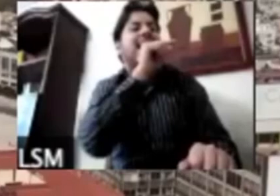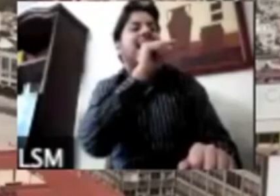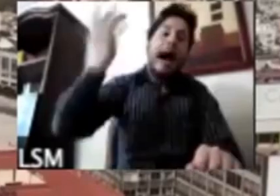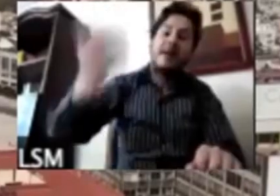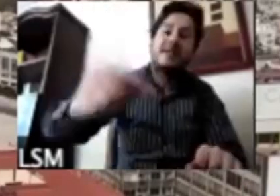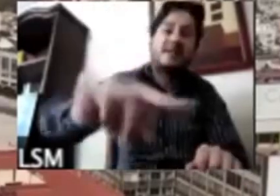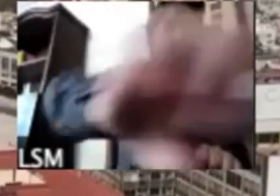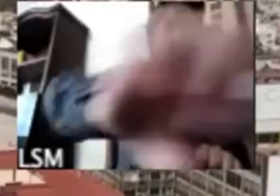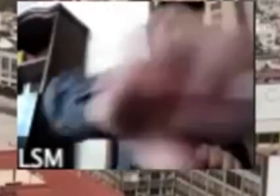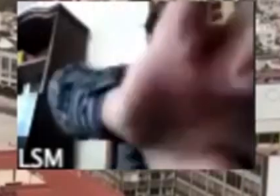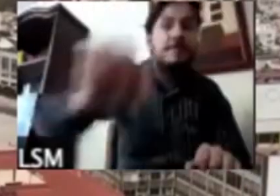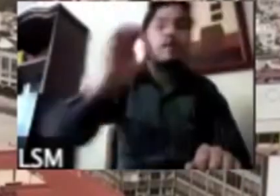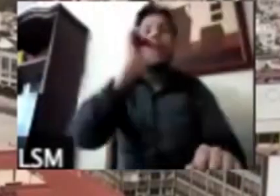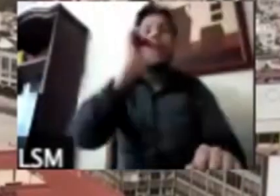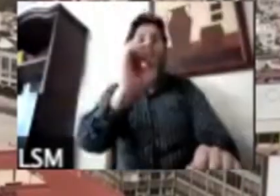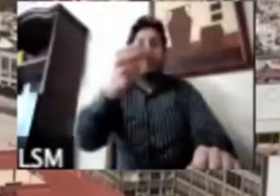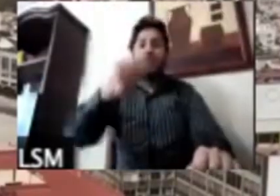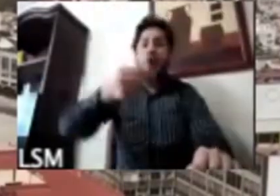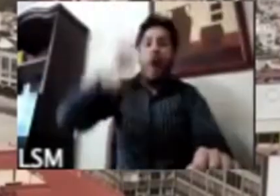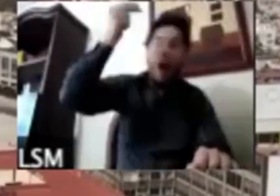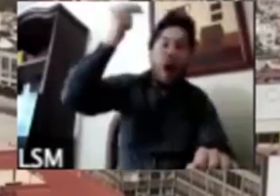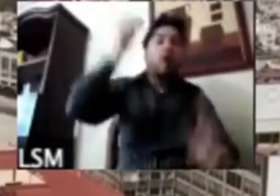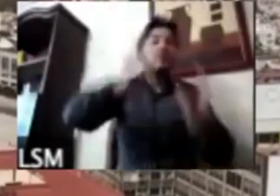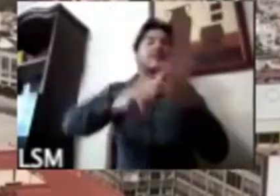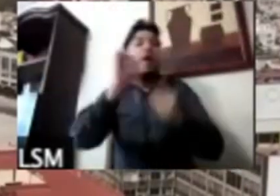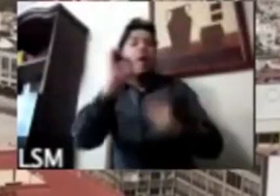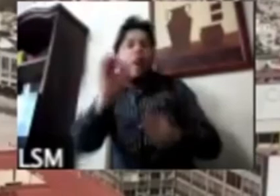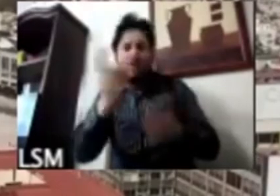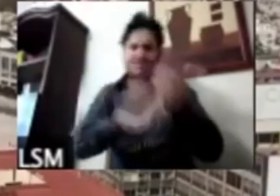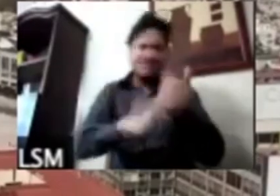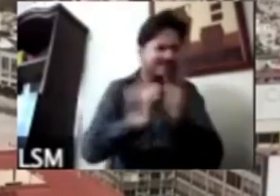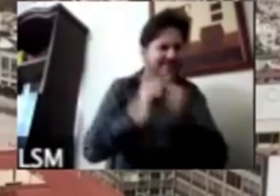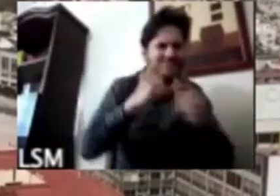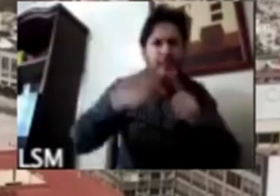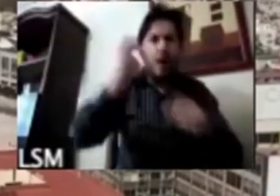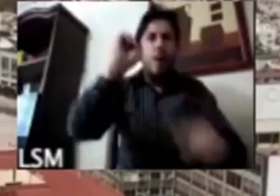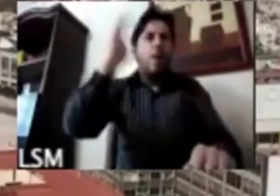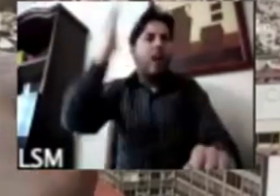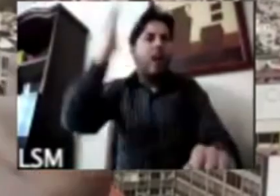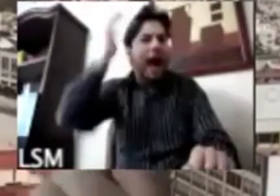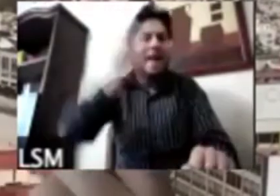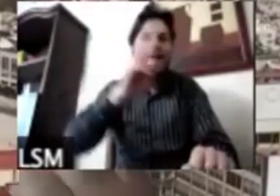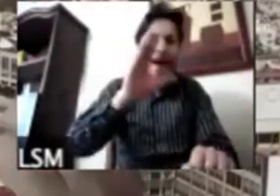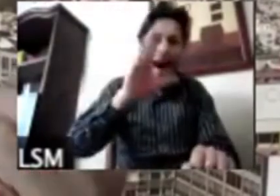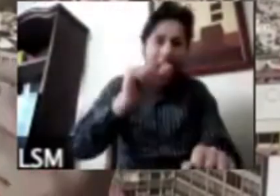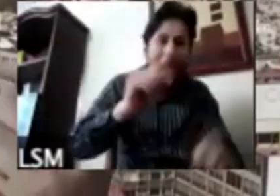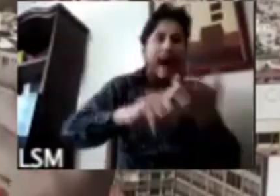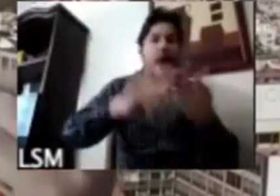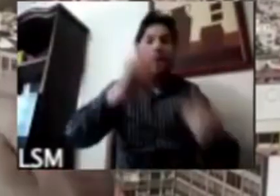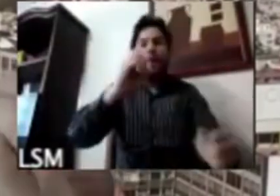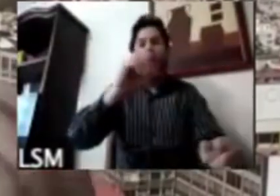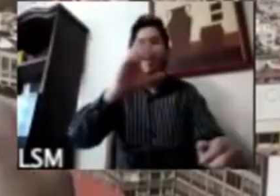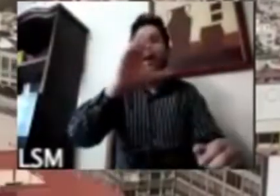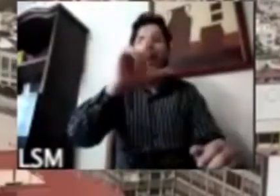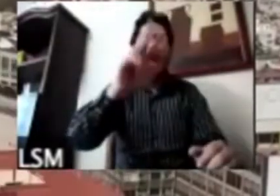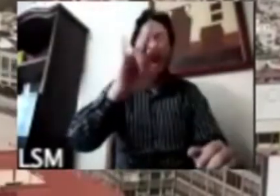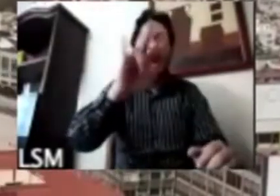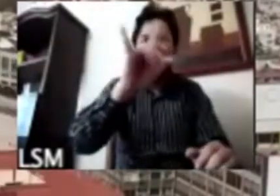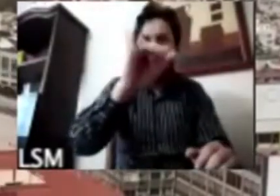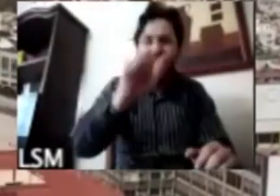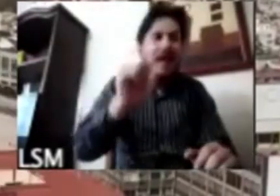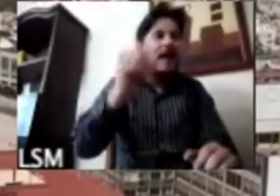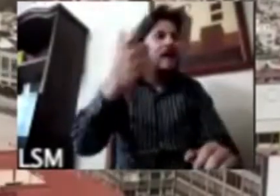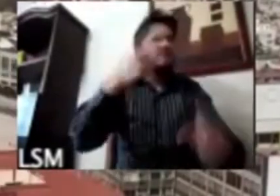o los del noreste ¿no? el bronco riquelme cabeza de vaca o del noroeste Claudia Pavlovich eran